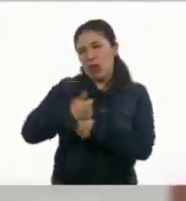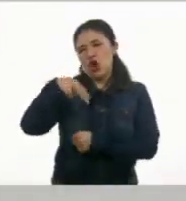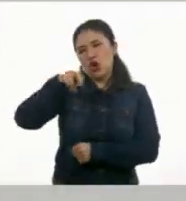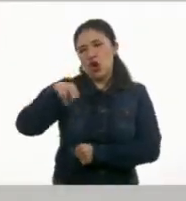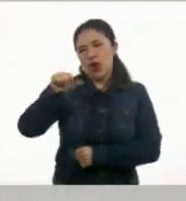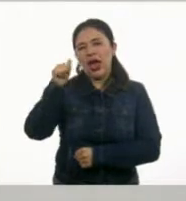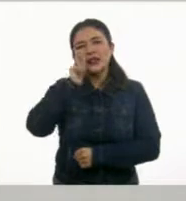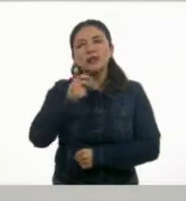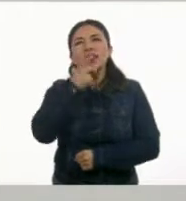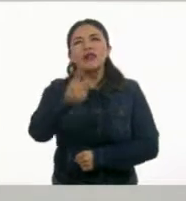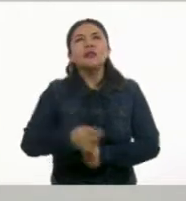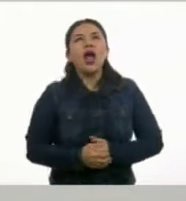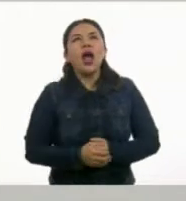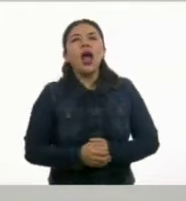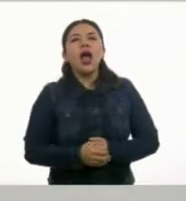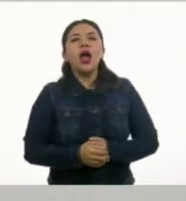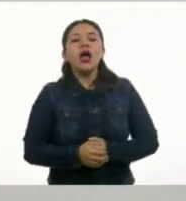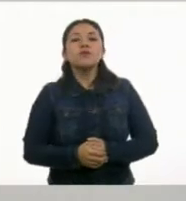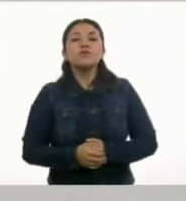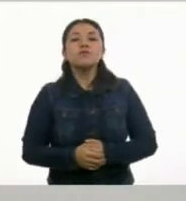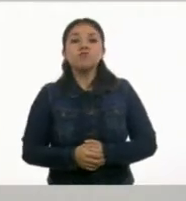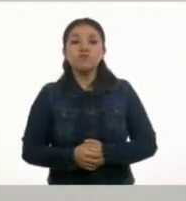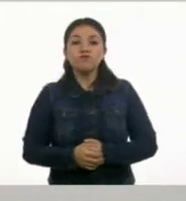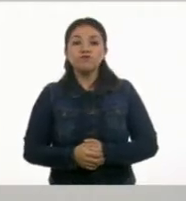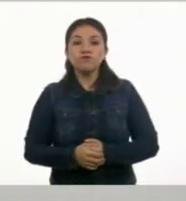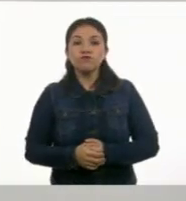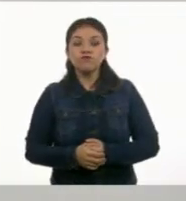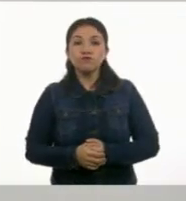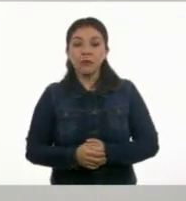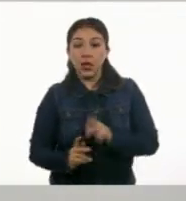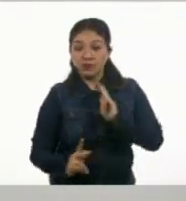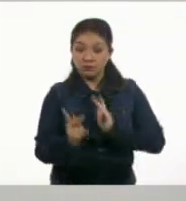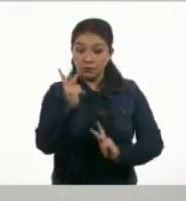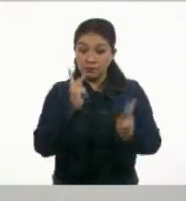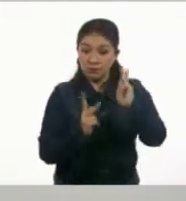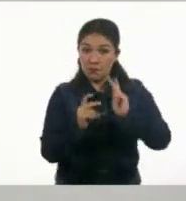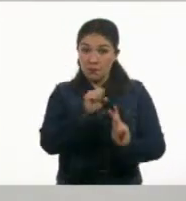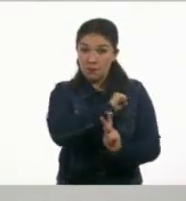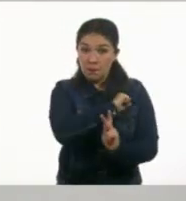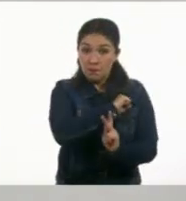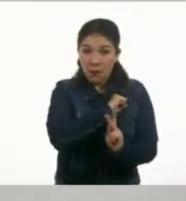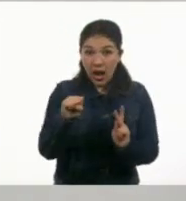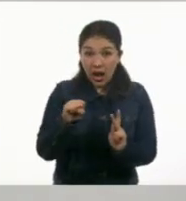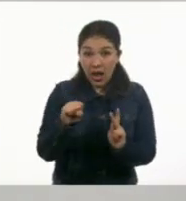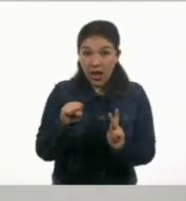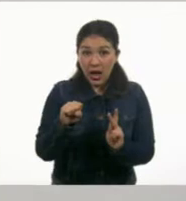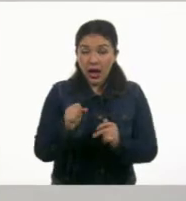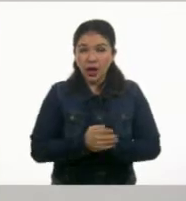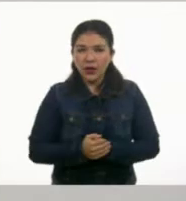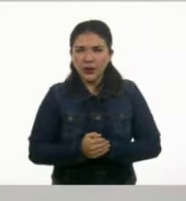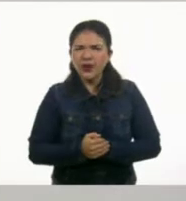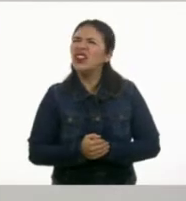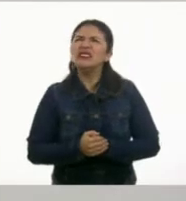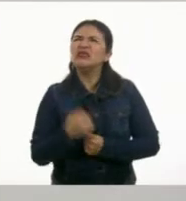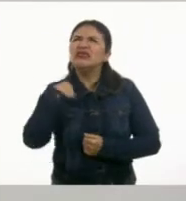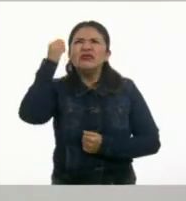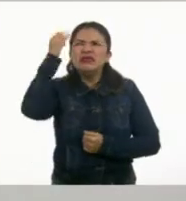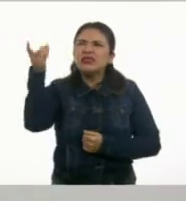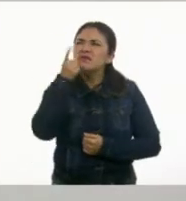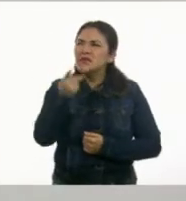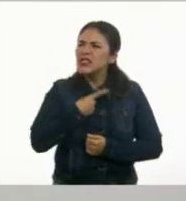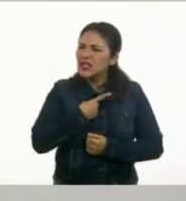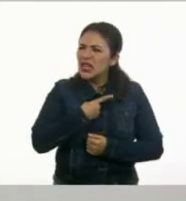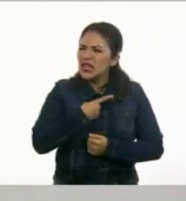siempre decía algo como... ¿Yerba mala? Ah, de más... Ay, ¿cómo decía la nona?